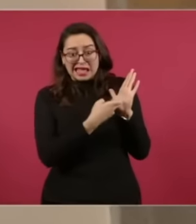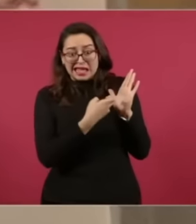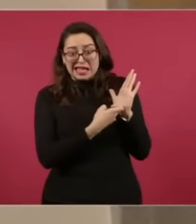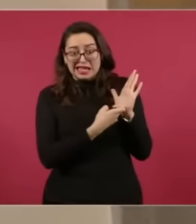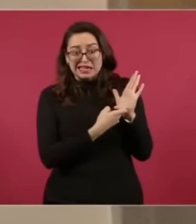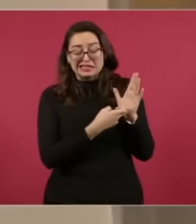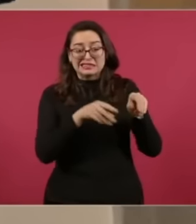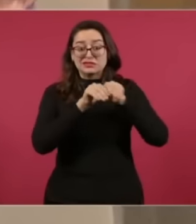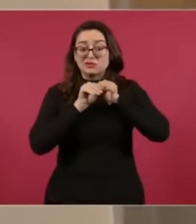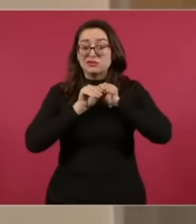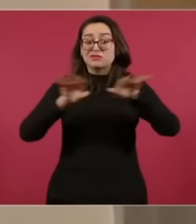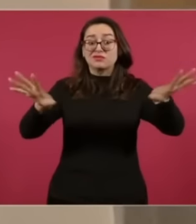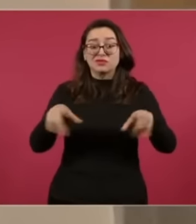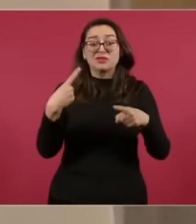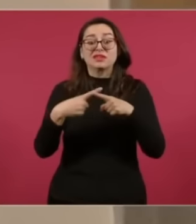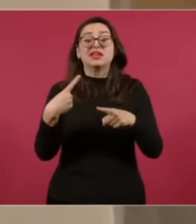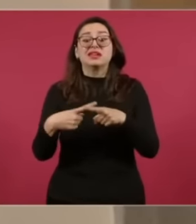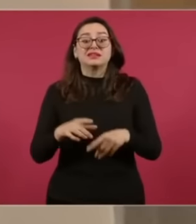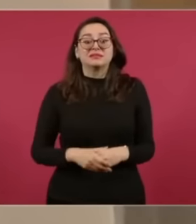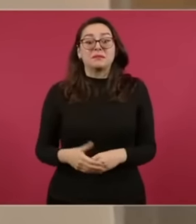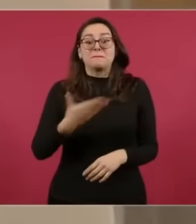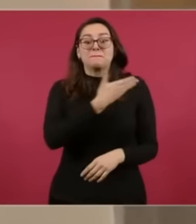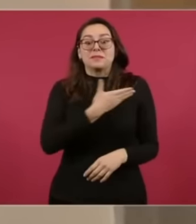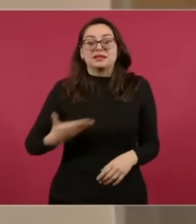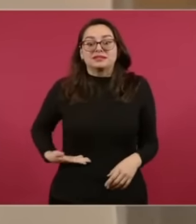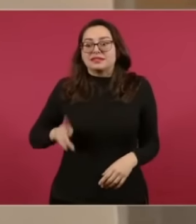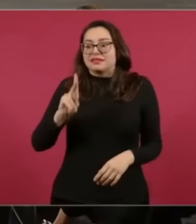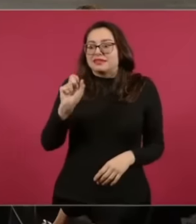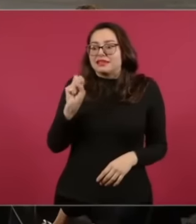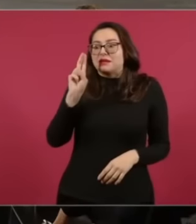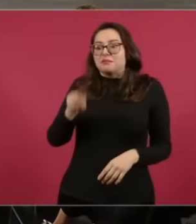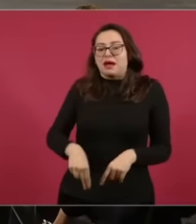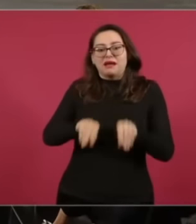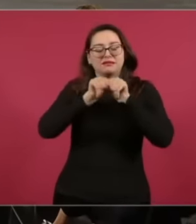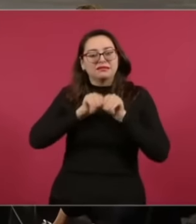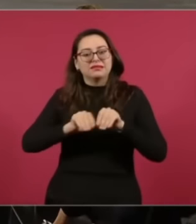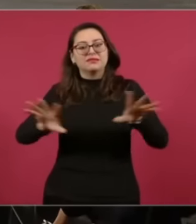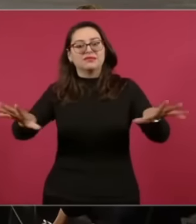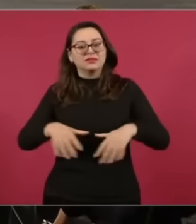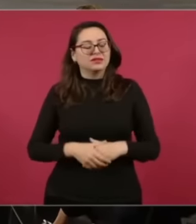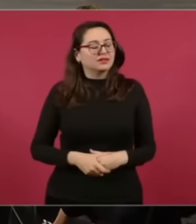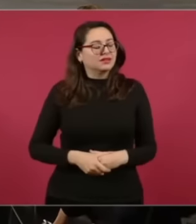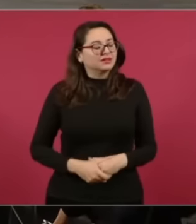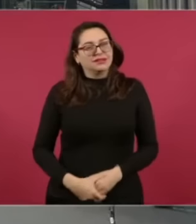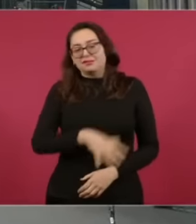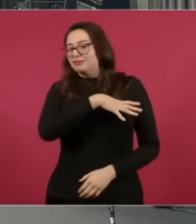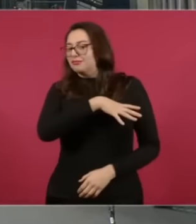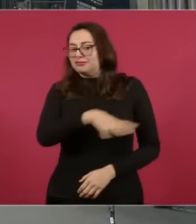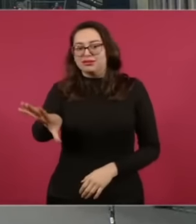El Presidente Del PAN Es Increíble O sea De Veras Así Como